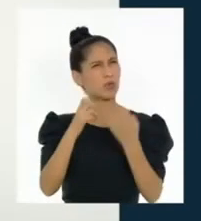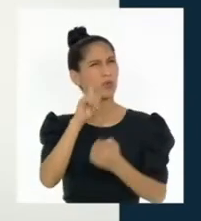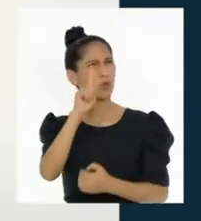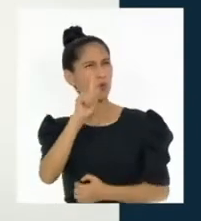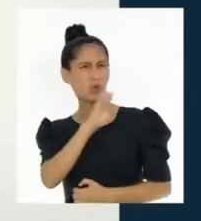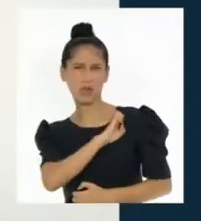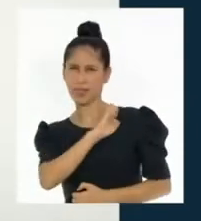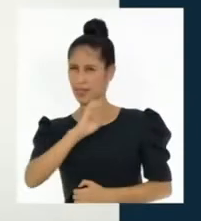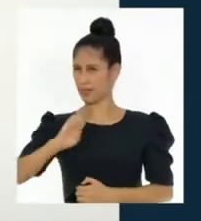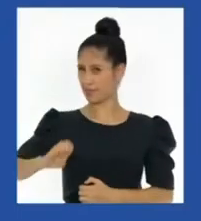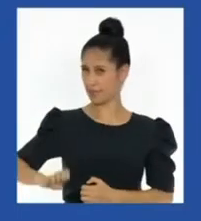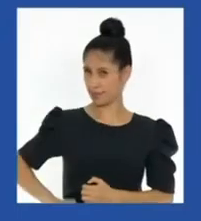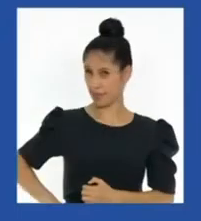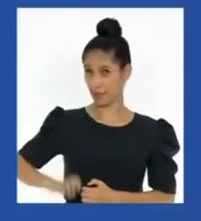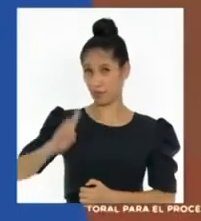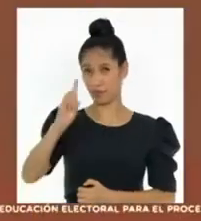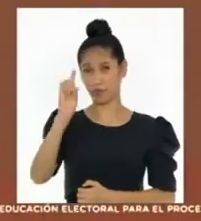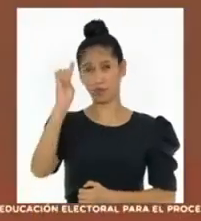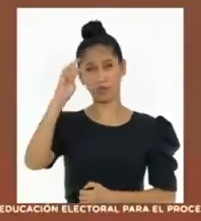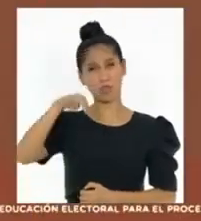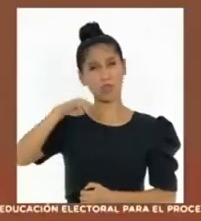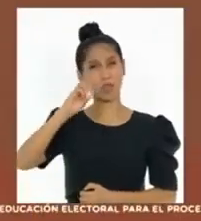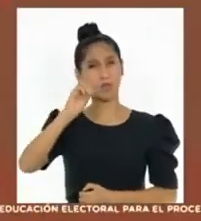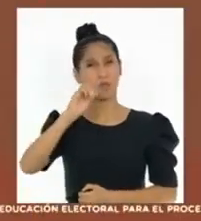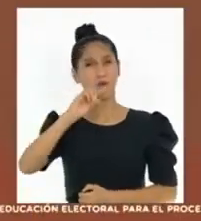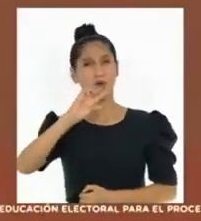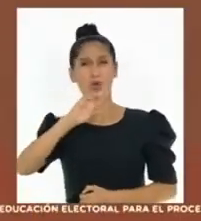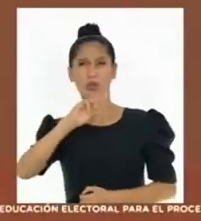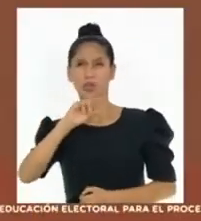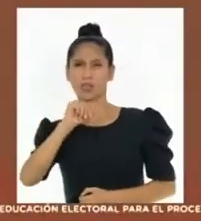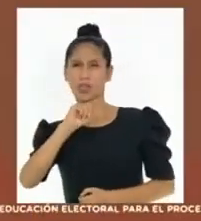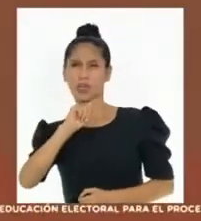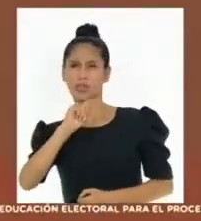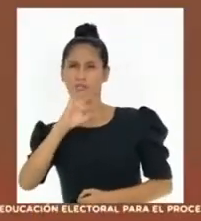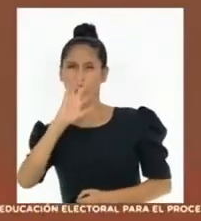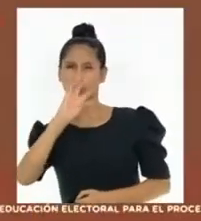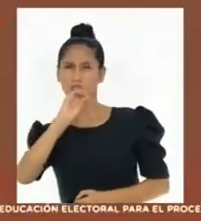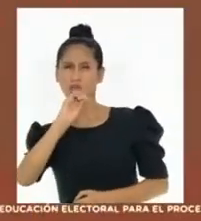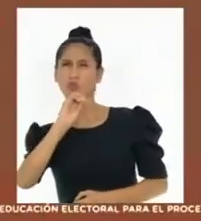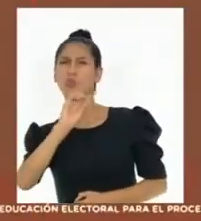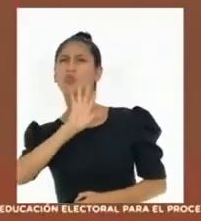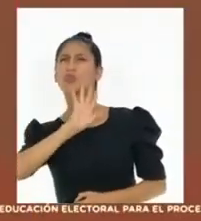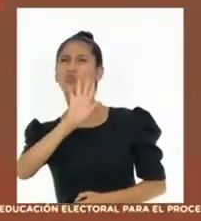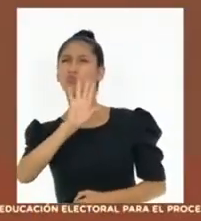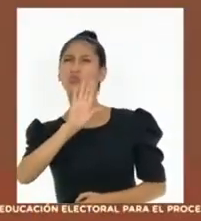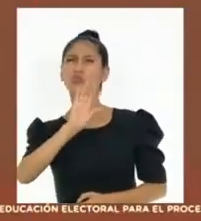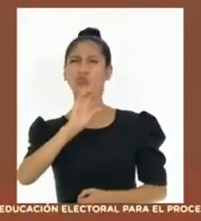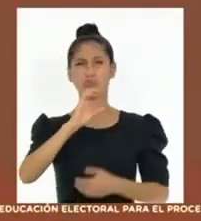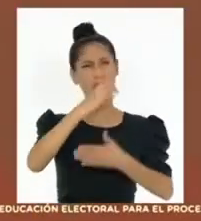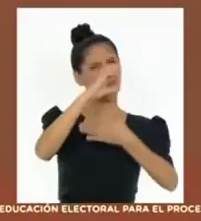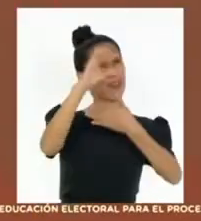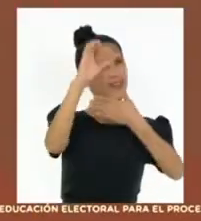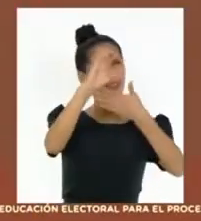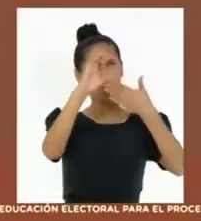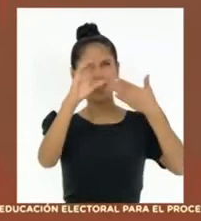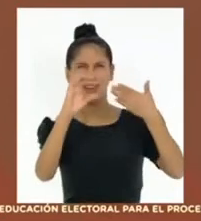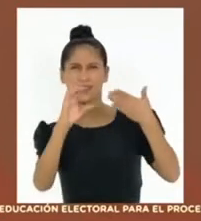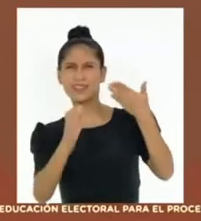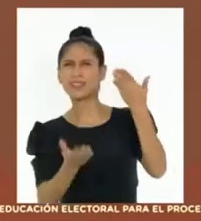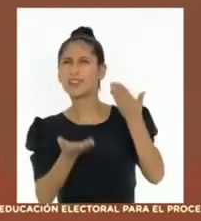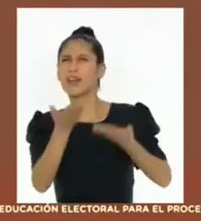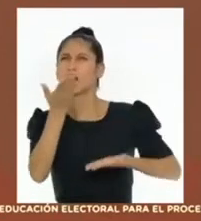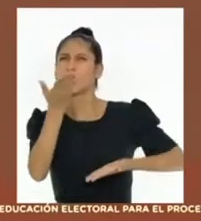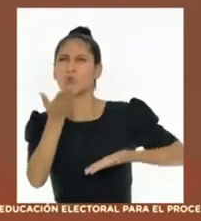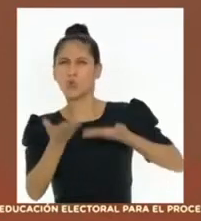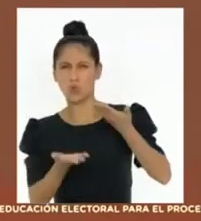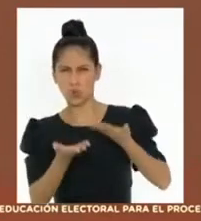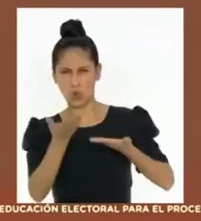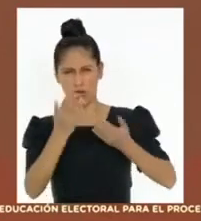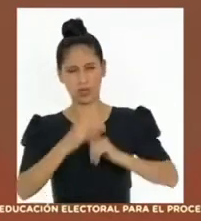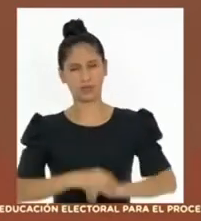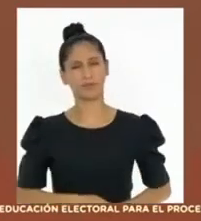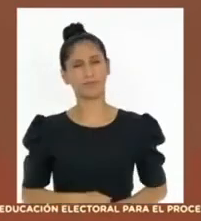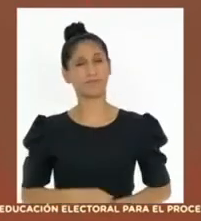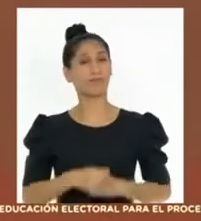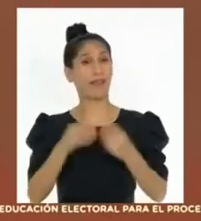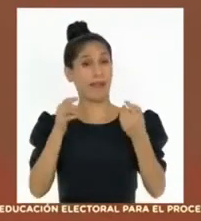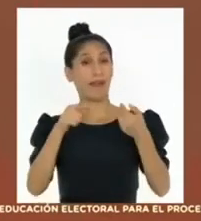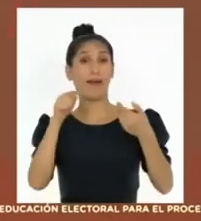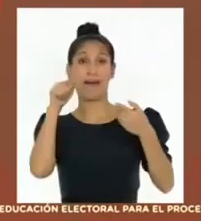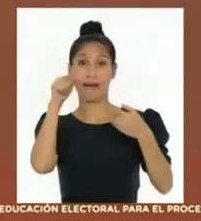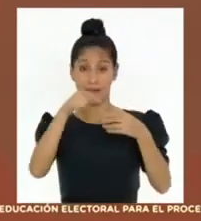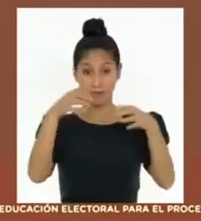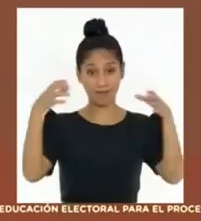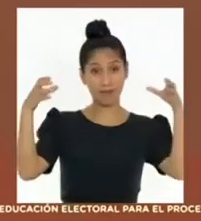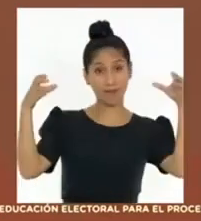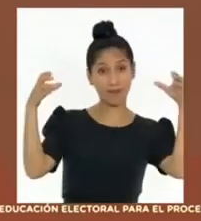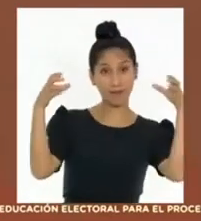¿Qué características tiene? Esa es una gran pregunta. Un Estado democrático se caracteriza porque en él hay